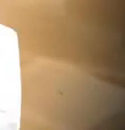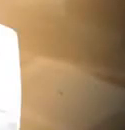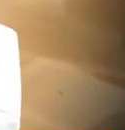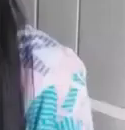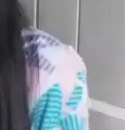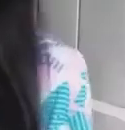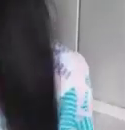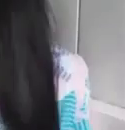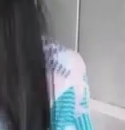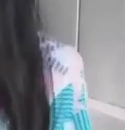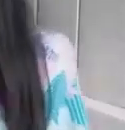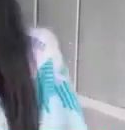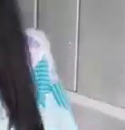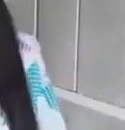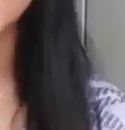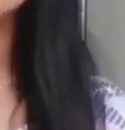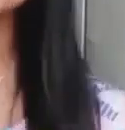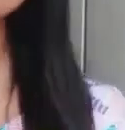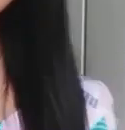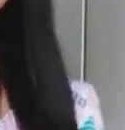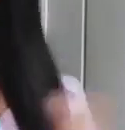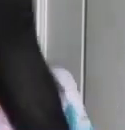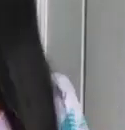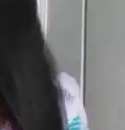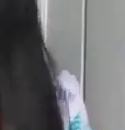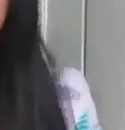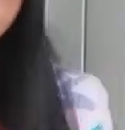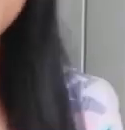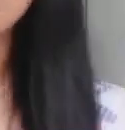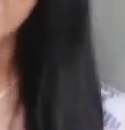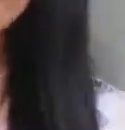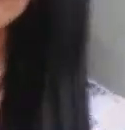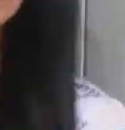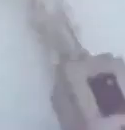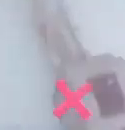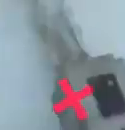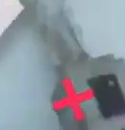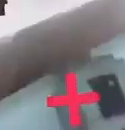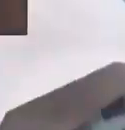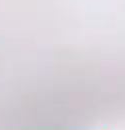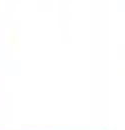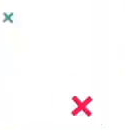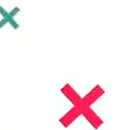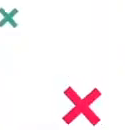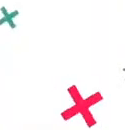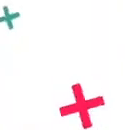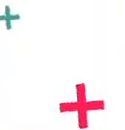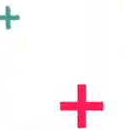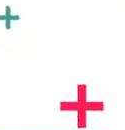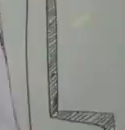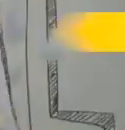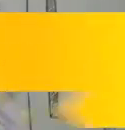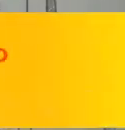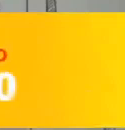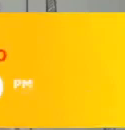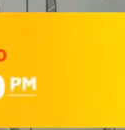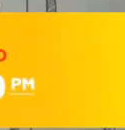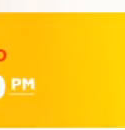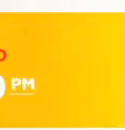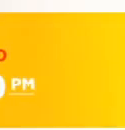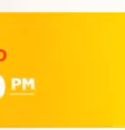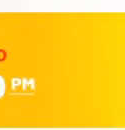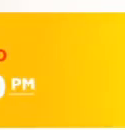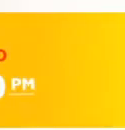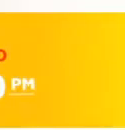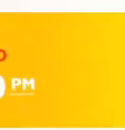quieres hablar un poco más sobre posverdad y desinformación No te pierdas el próximo capítulo de ¿Por qué somos así? Sábado,